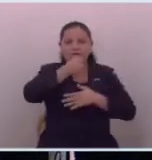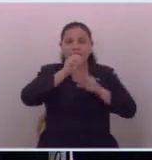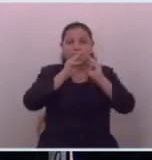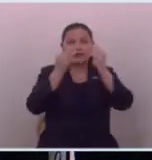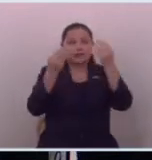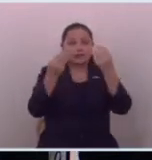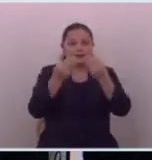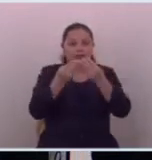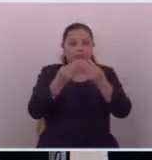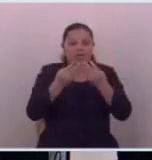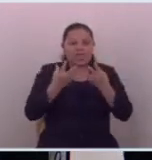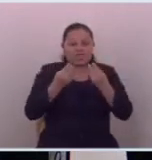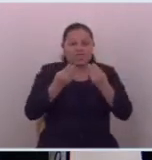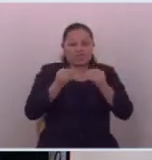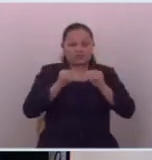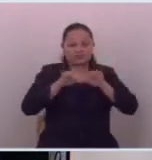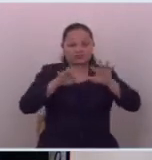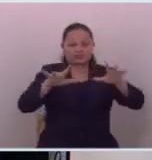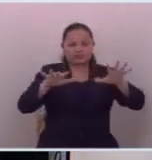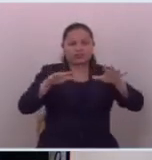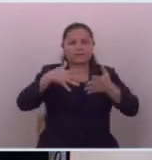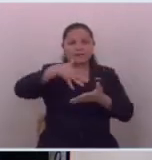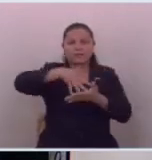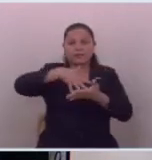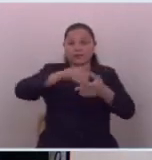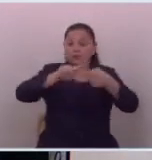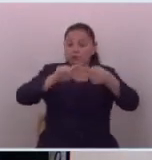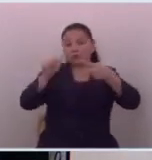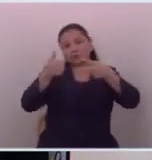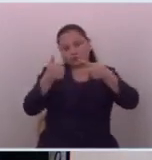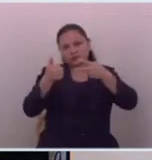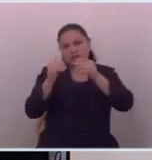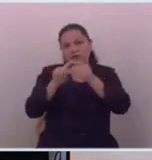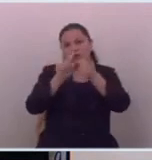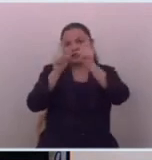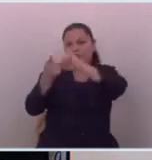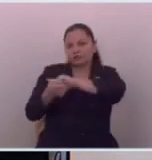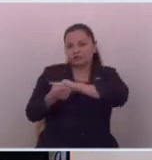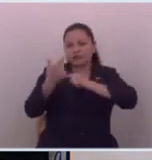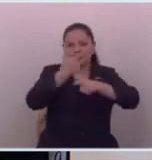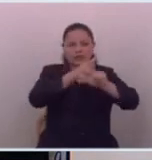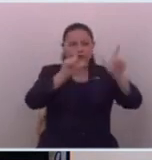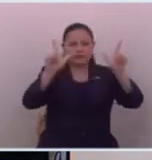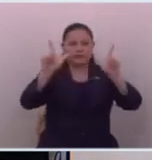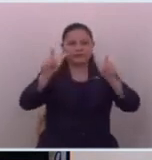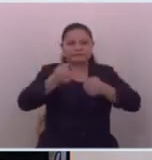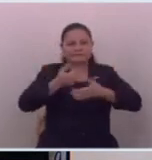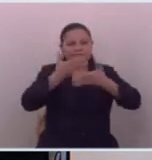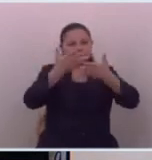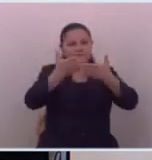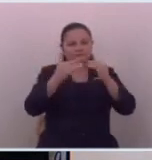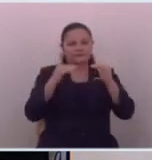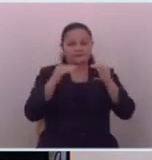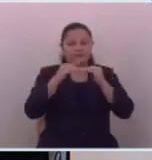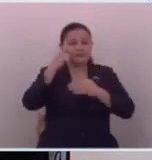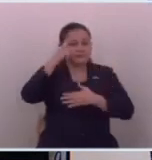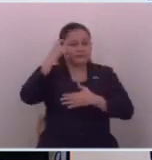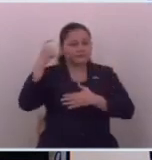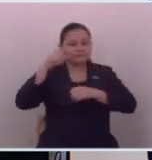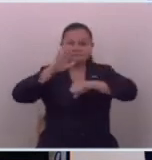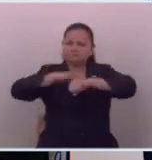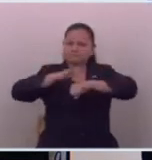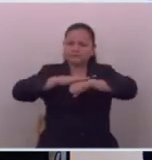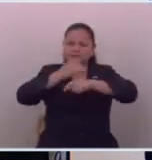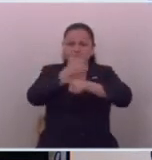pandillas para miedo de la población y otra muy distinta es la libertad de expresión y también recordemos otra